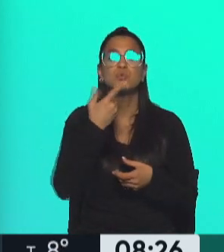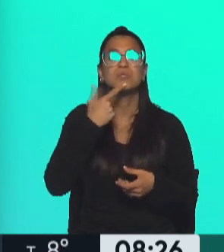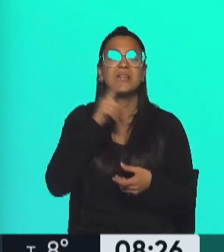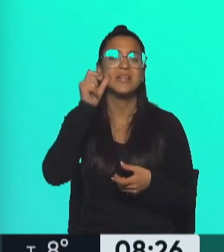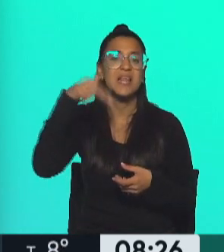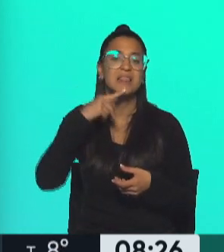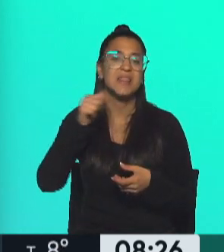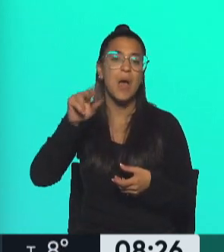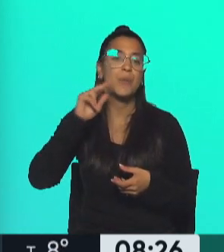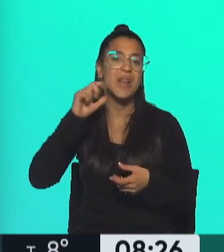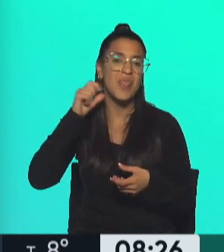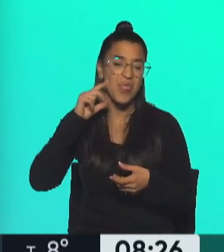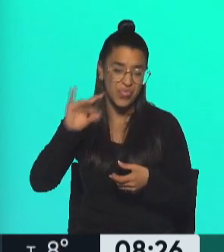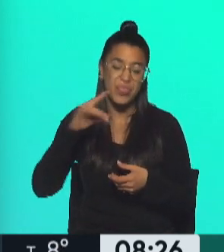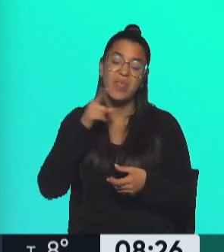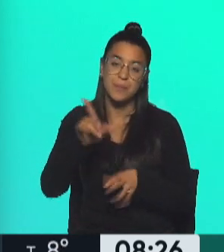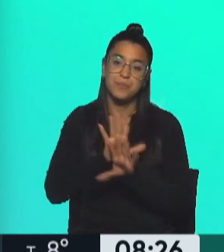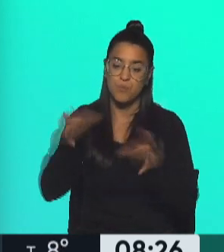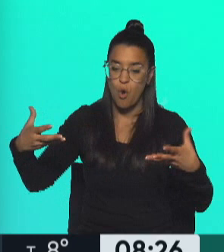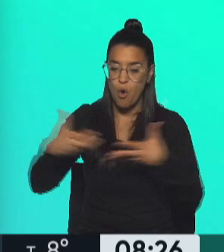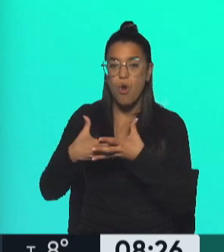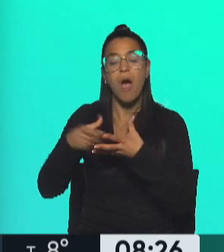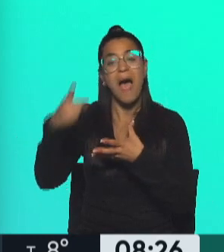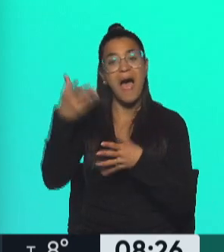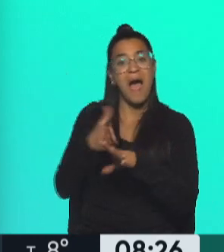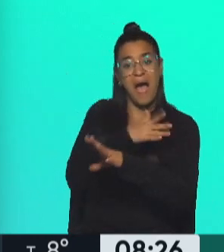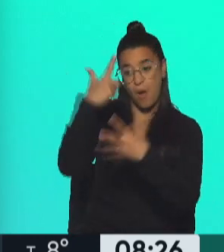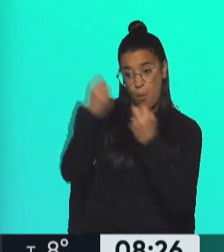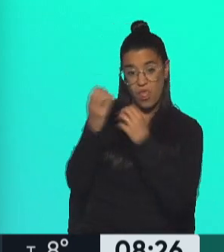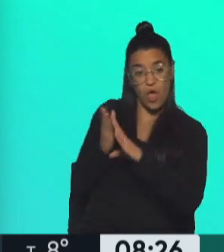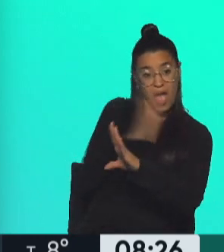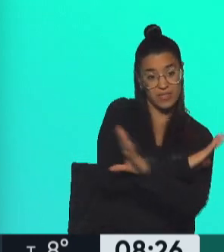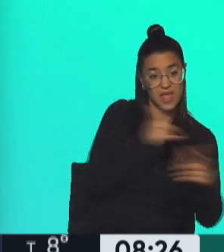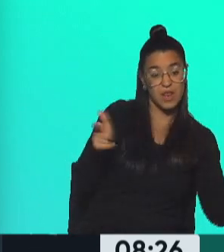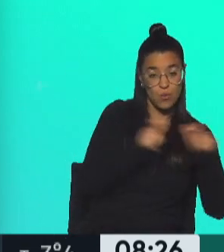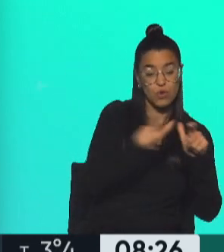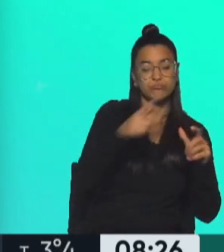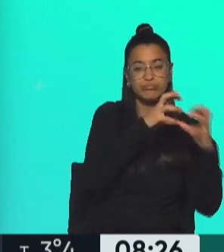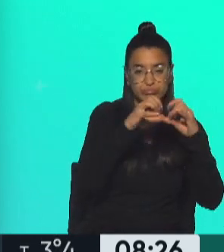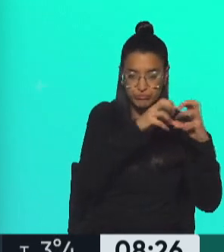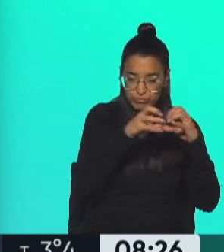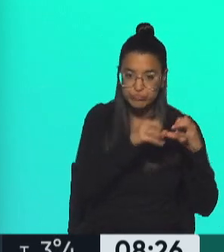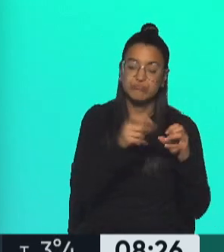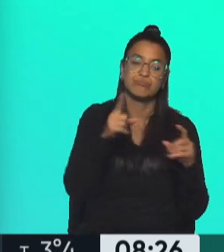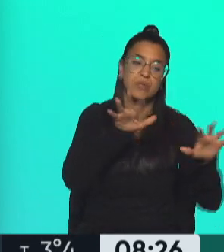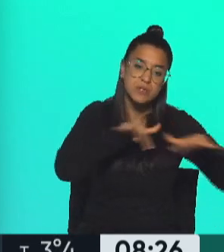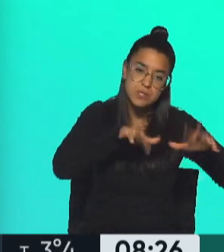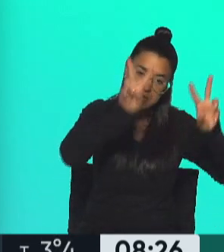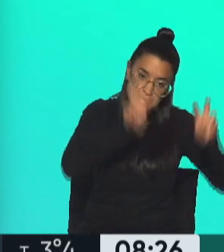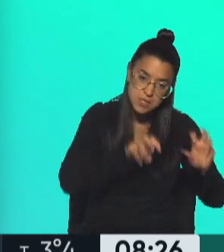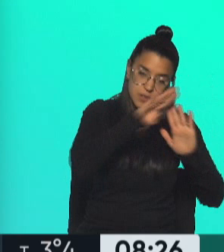ecologista, y antes de anunciar este acuerdo se reunieron y precisamente discutieron una agenda